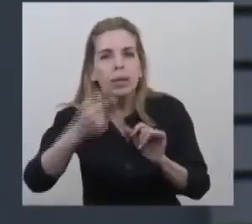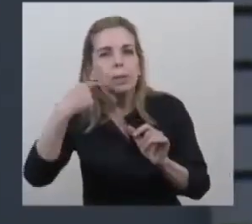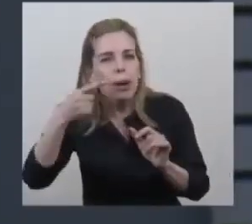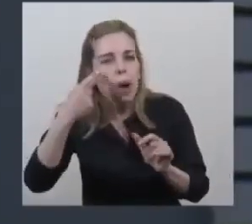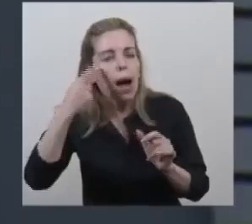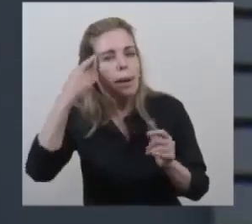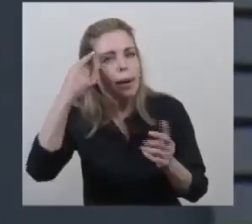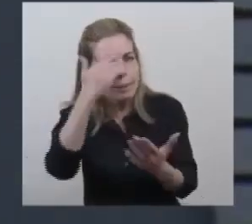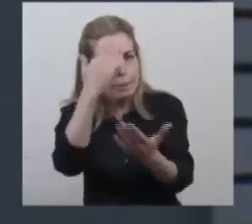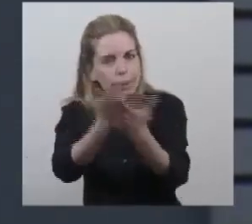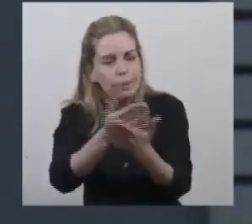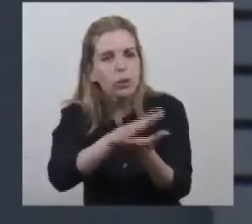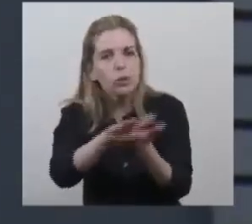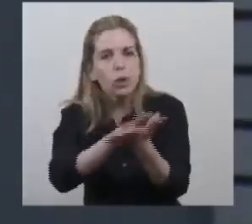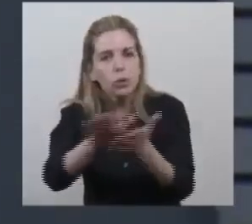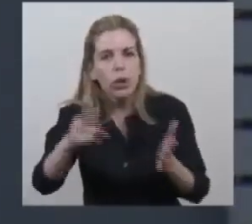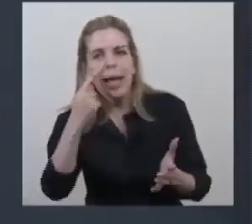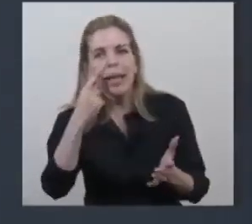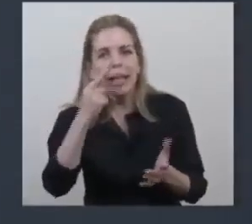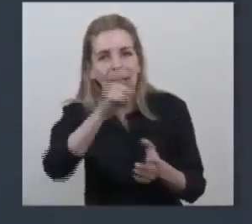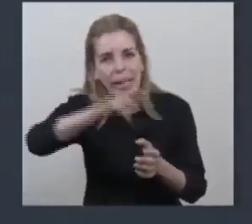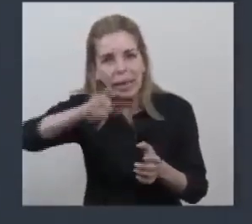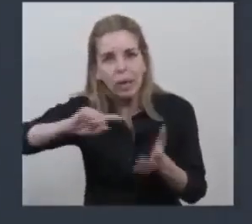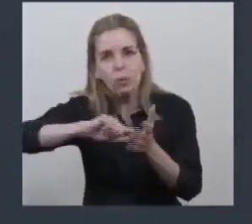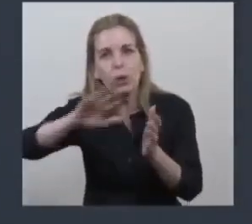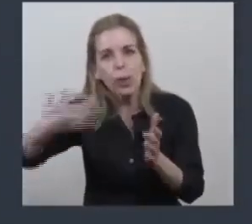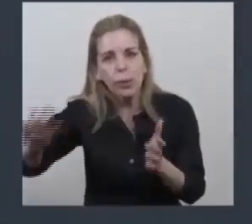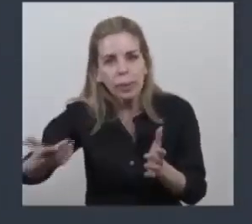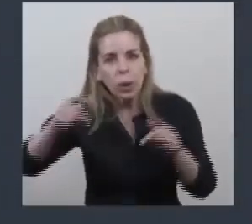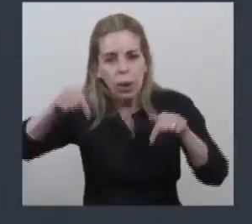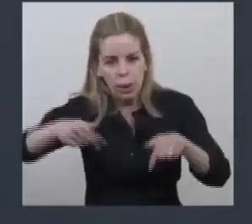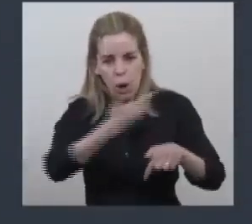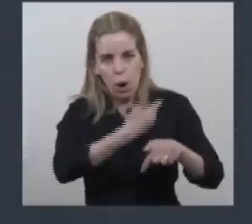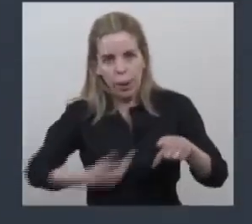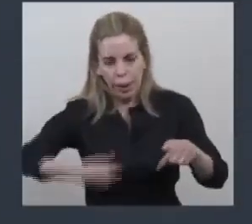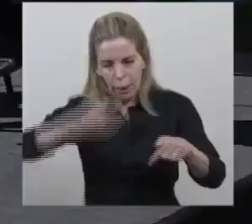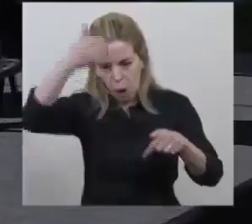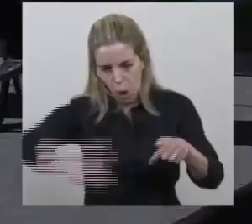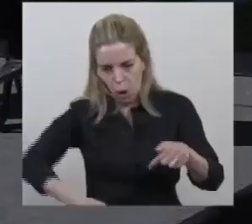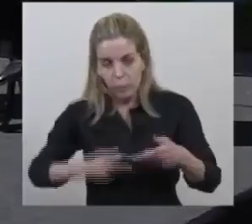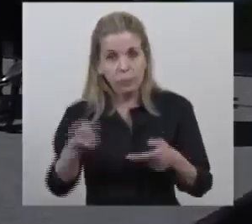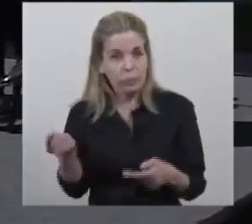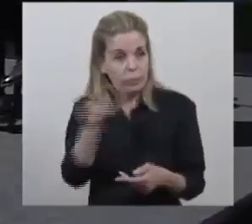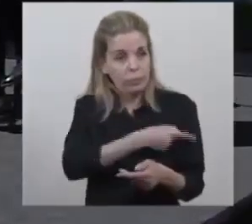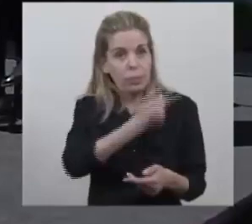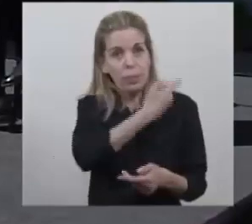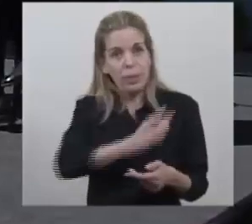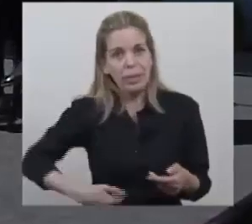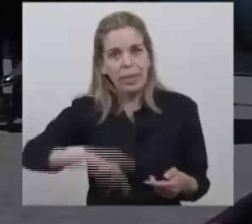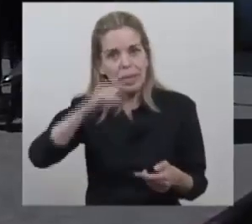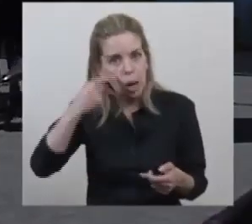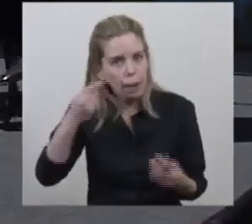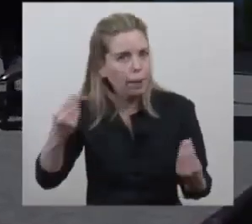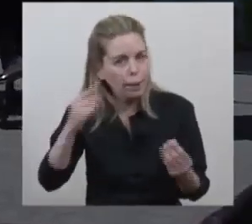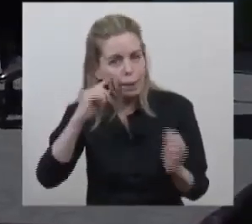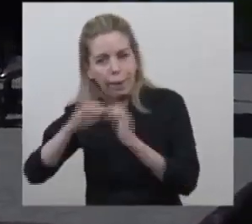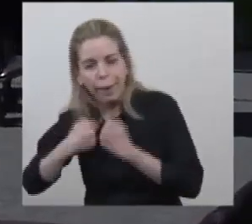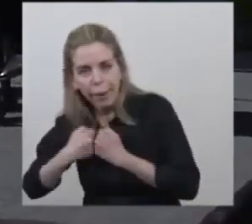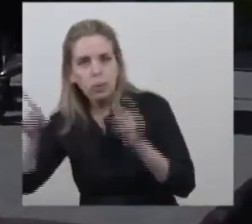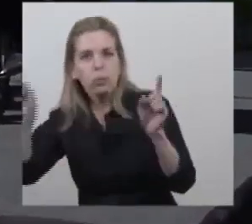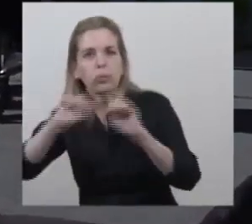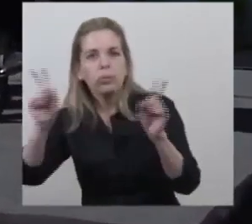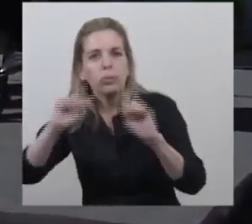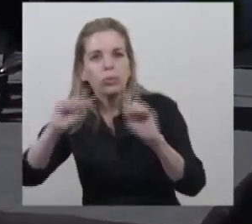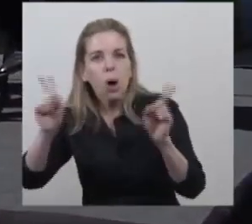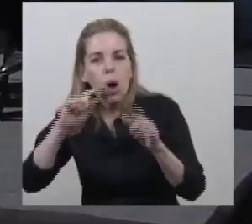solucionarlas. Los intendentes de la provincia de Buenos Aires, este gobernador, este presidente Alberto, no venimos a esconder, venimos